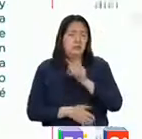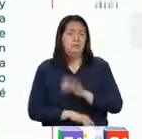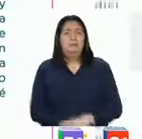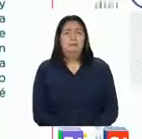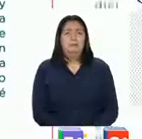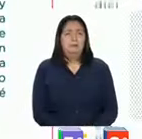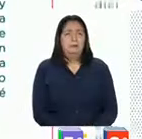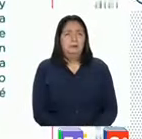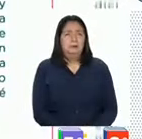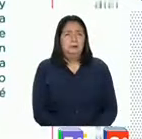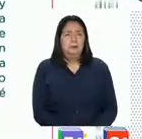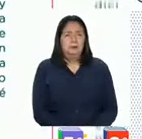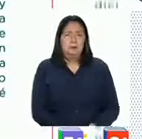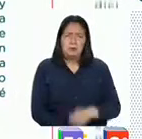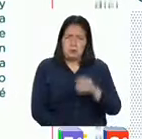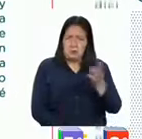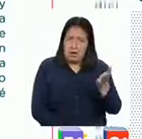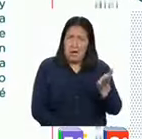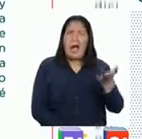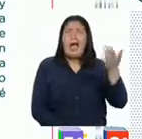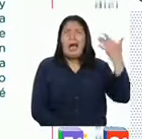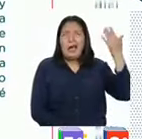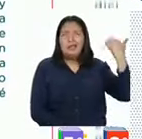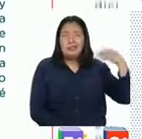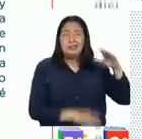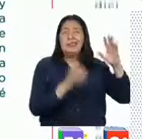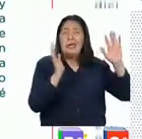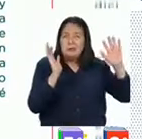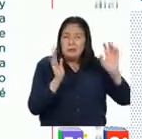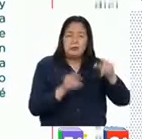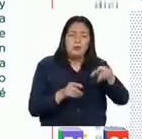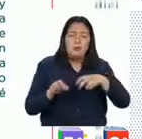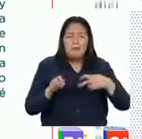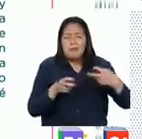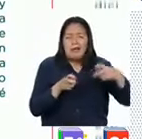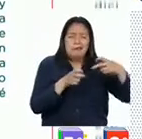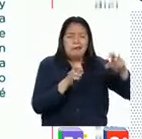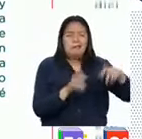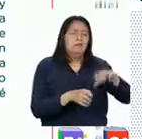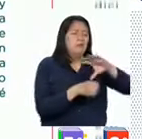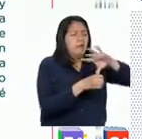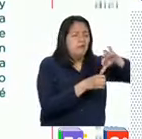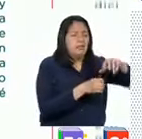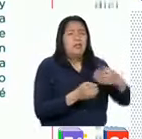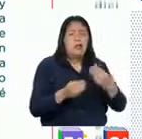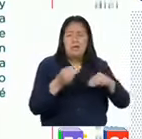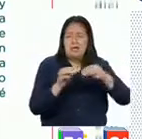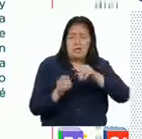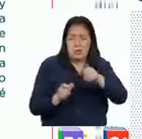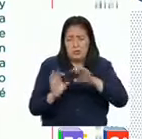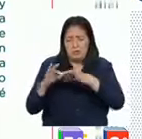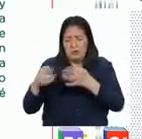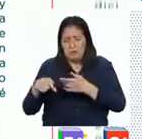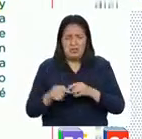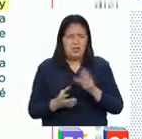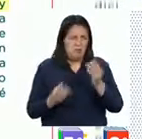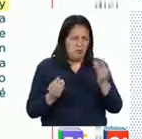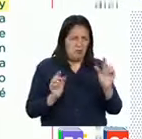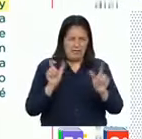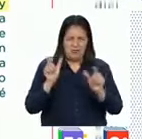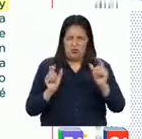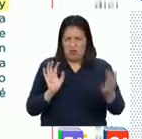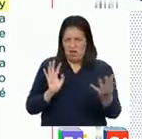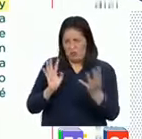momento. ¿Te ha pasado alguna vez, mientras paseabas por una feria o mercado con tu familia, que mucha gente